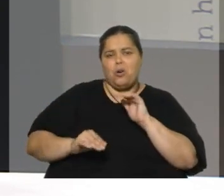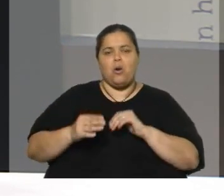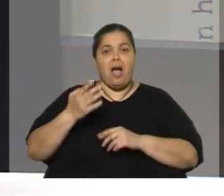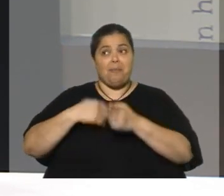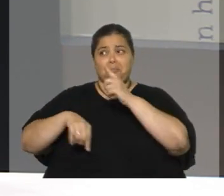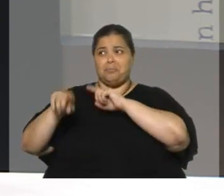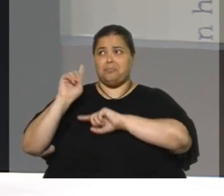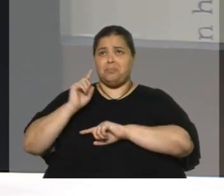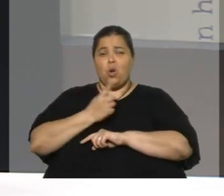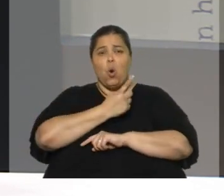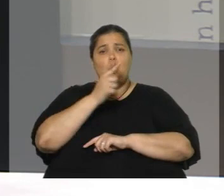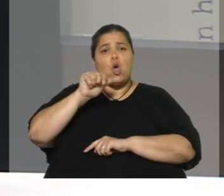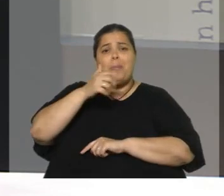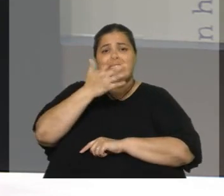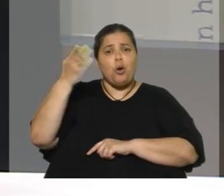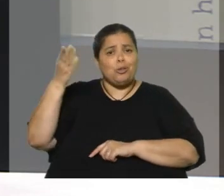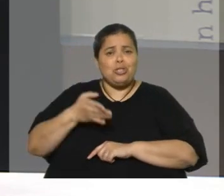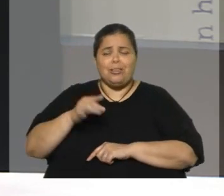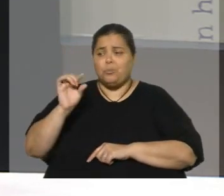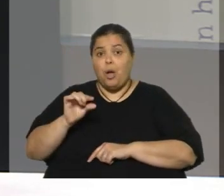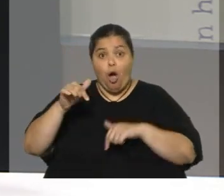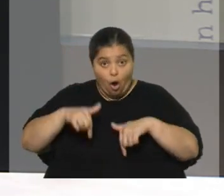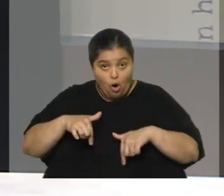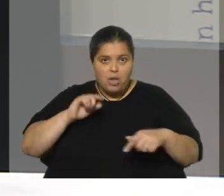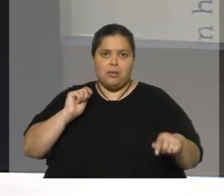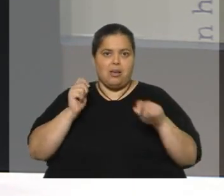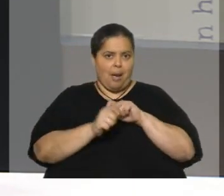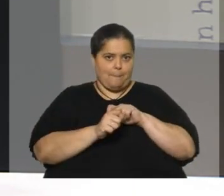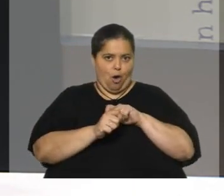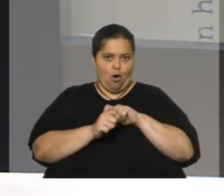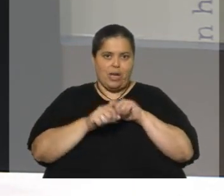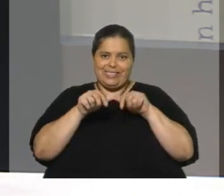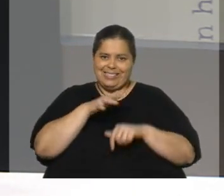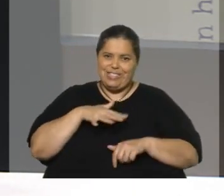,5% la tasa de interés. Hoy cambió eso. Cambió